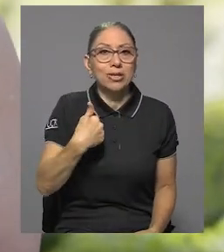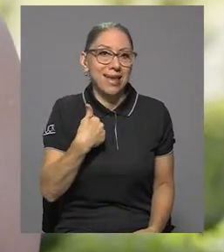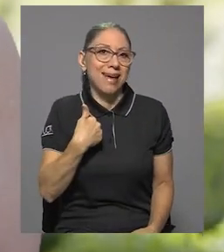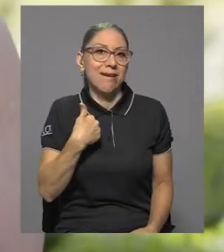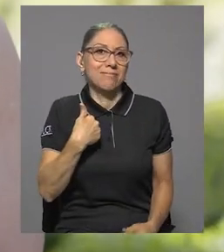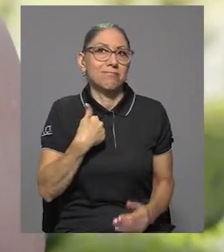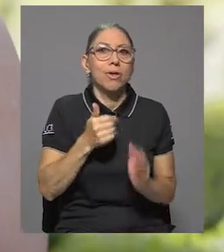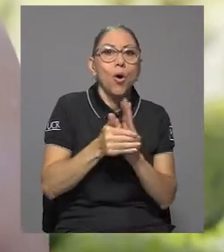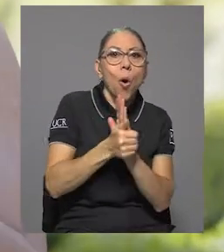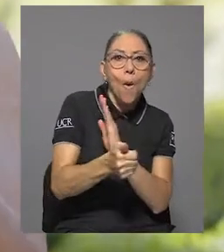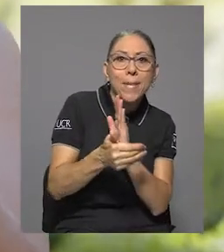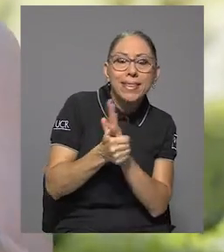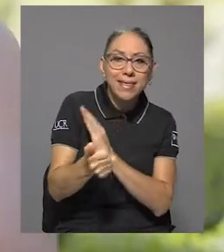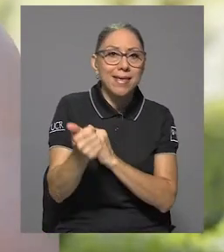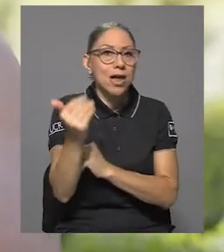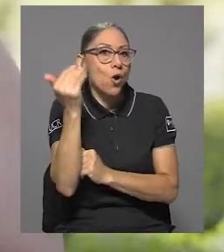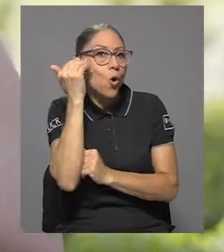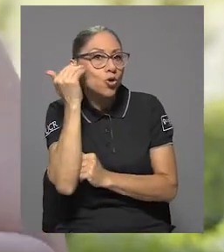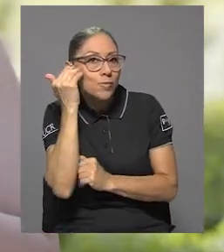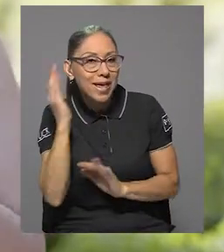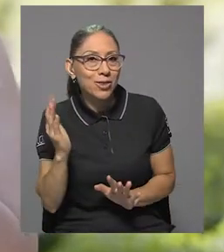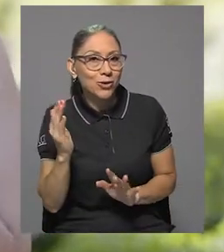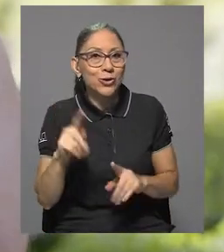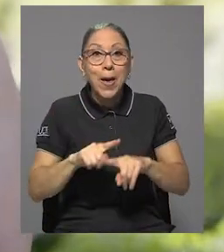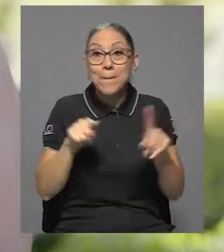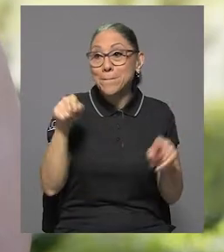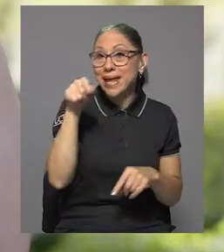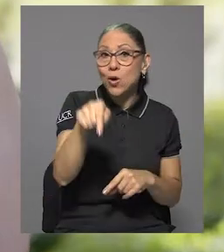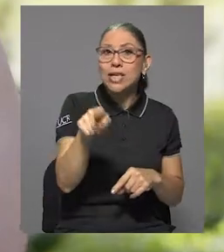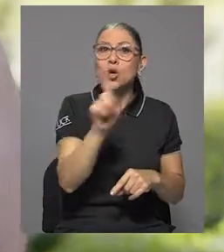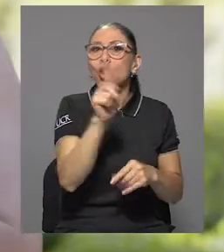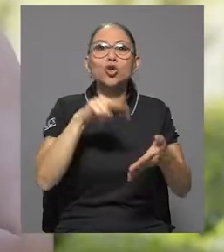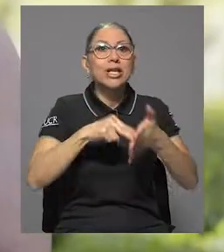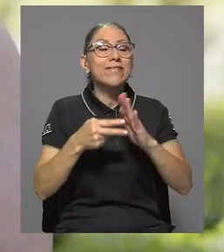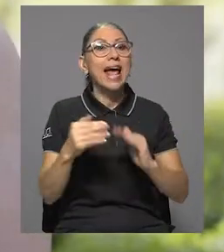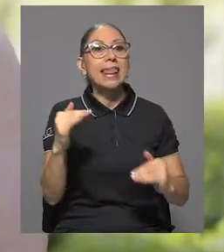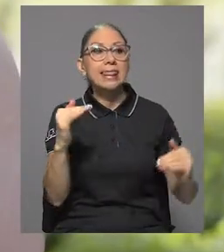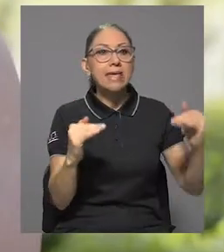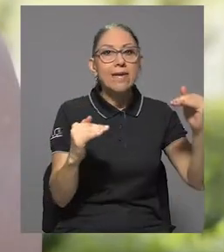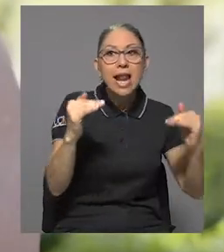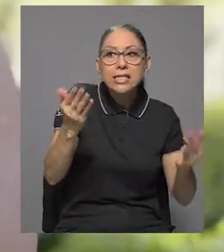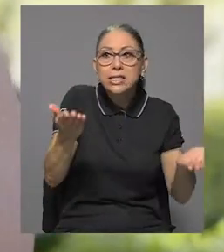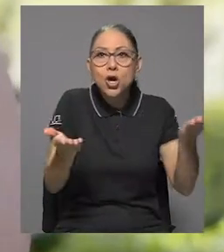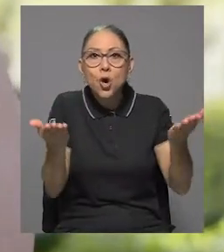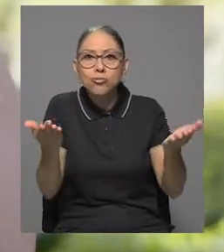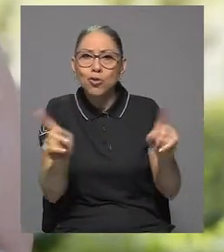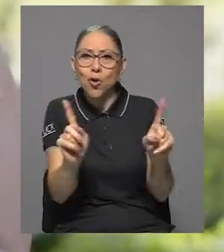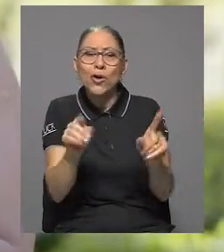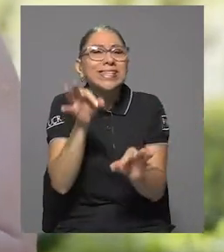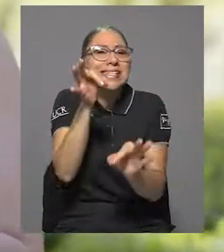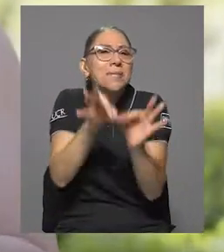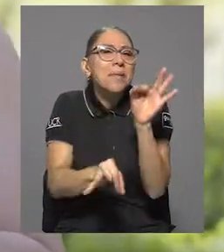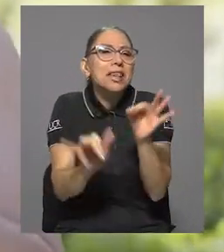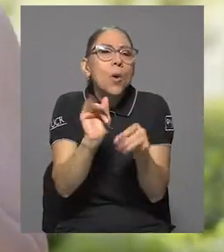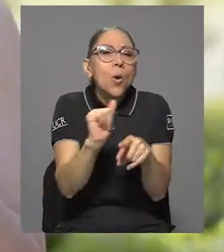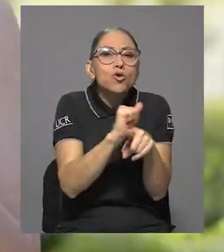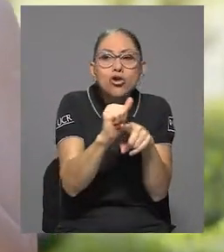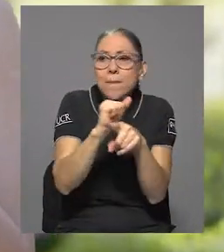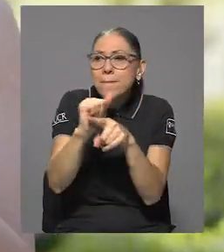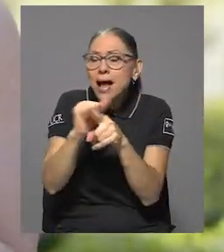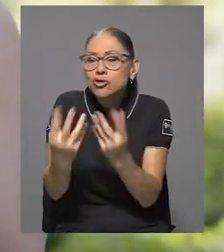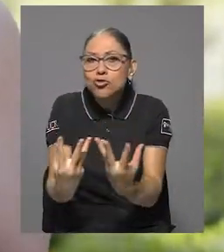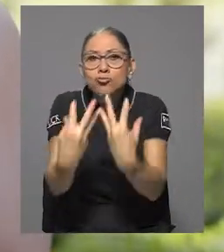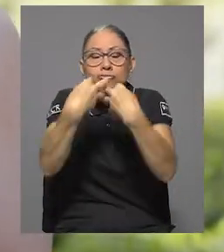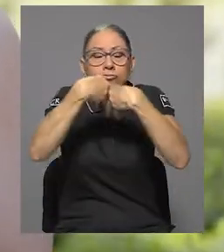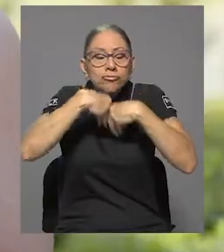digamos, que ellos tengan, pues, ciertas competencias, ciertos conocimientos. Pero no es una nivelación, María. Es simplemente como para que hagamos